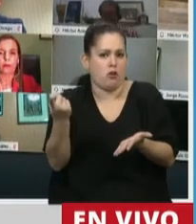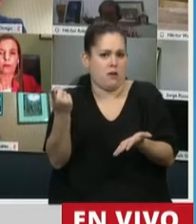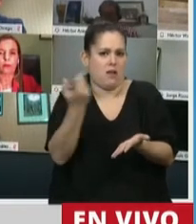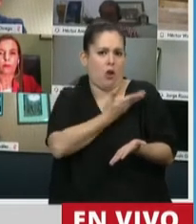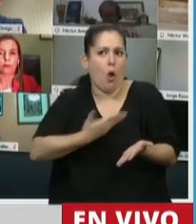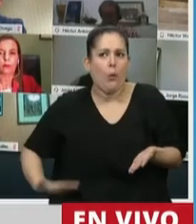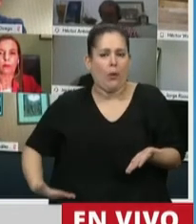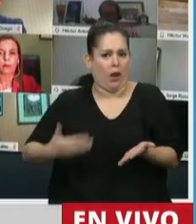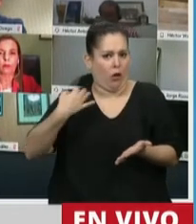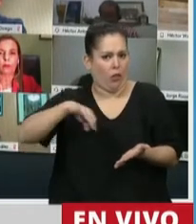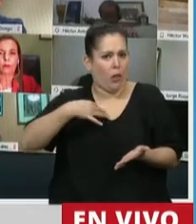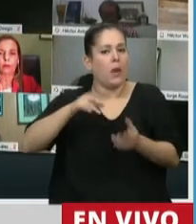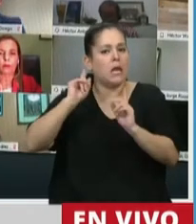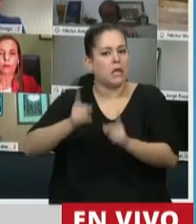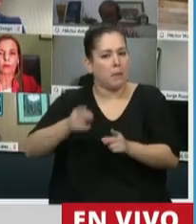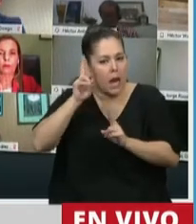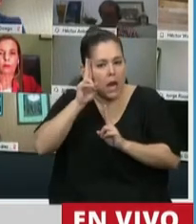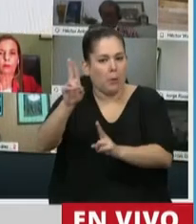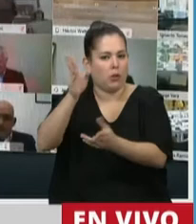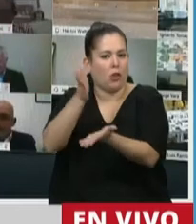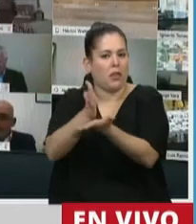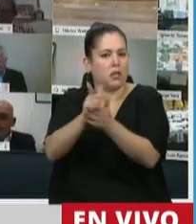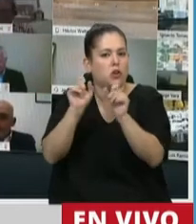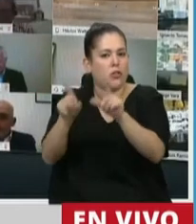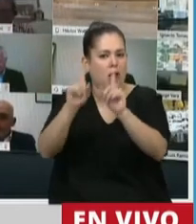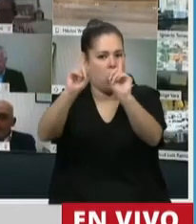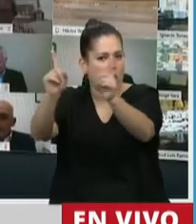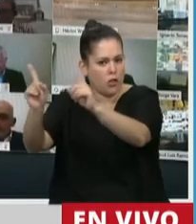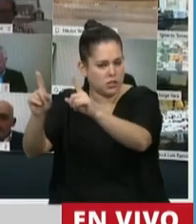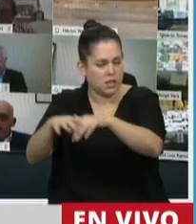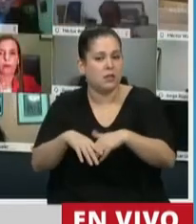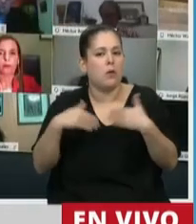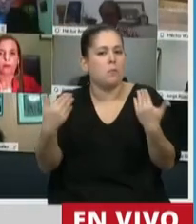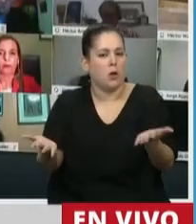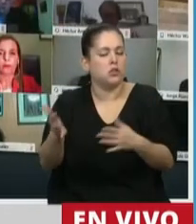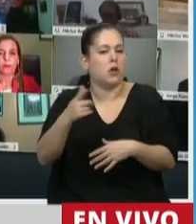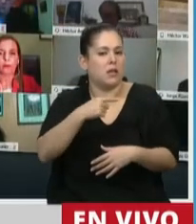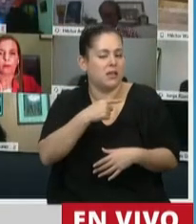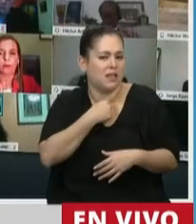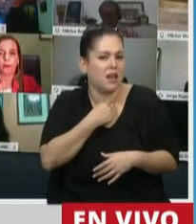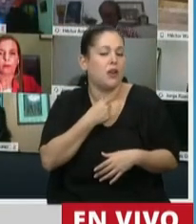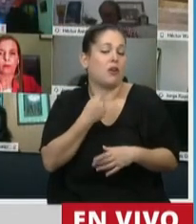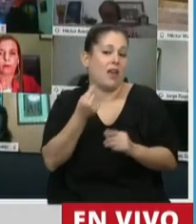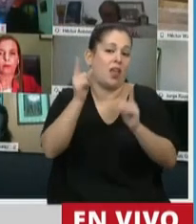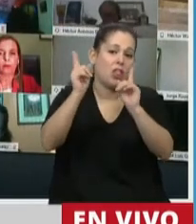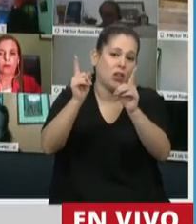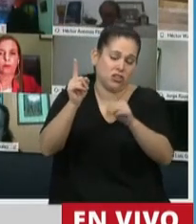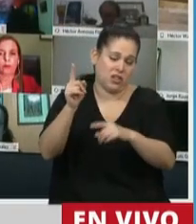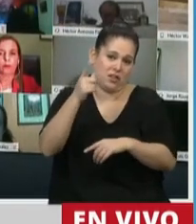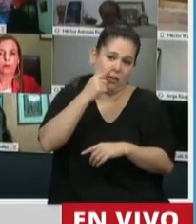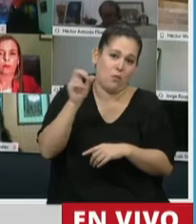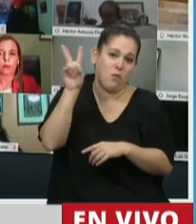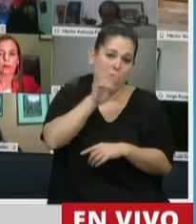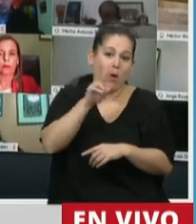y también con el respeto a nuestros derechos. Por eso, quisiera que ese reconocimiento, en el caso de las docentes y los docentes